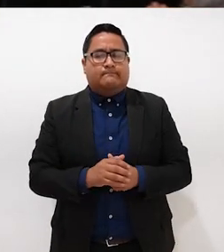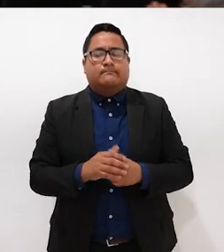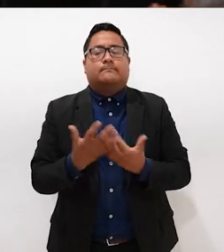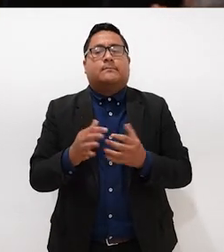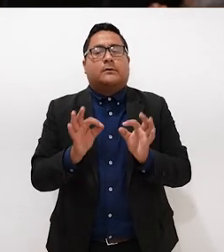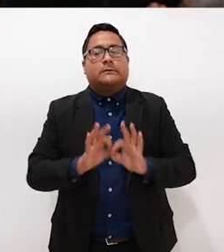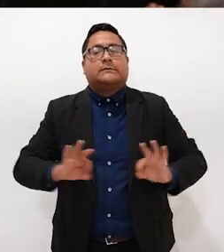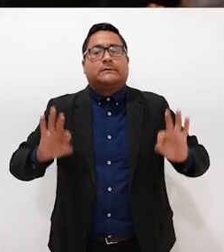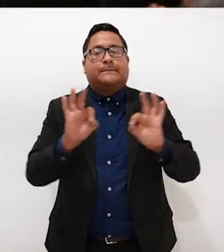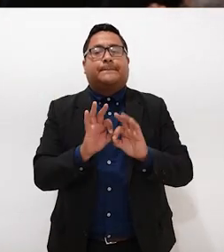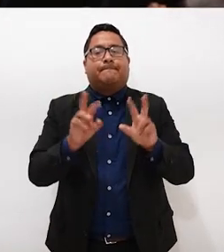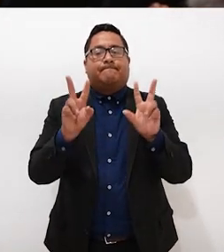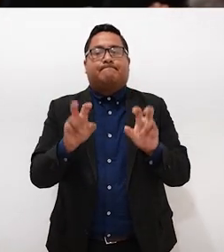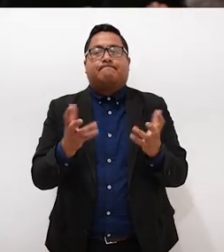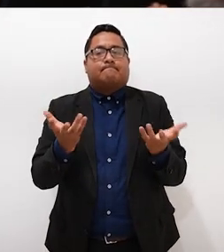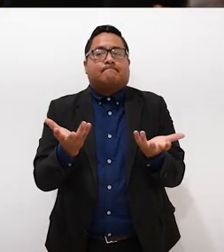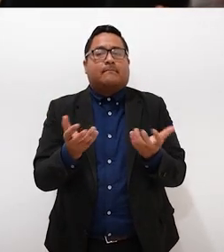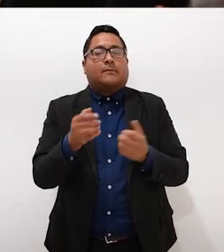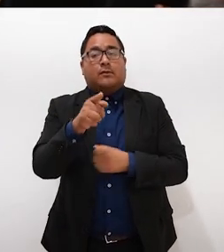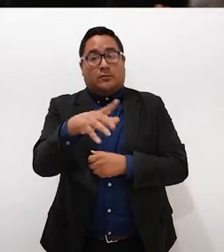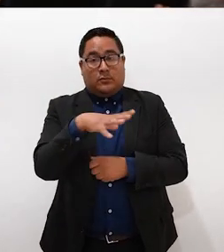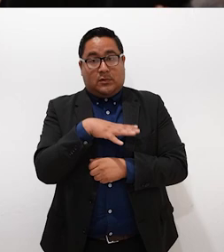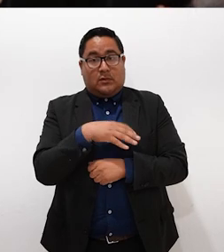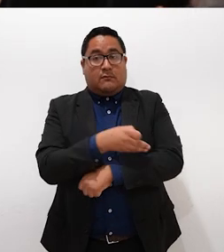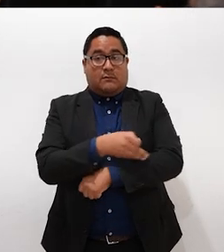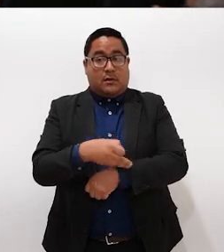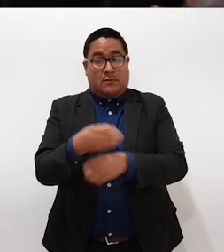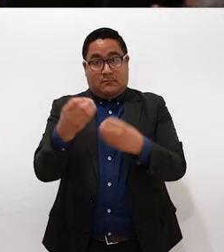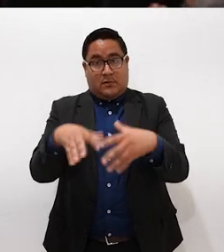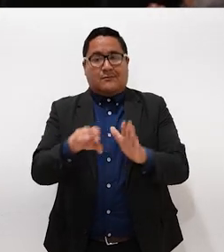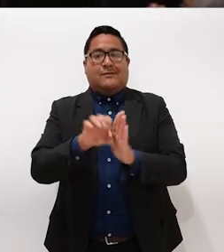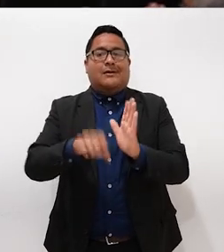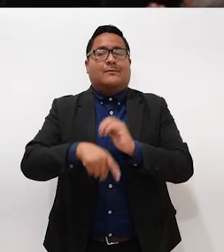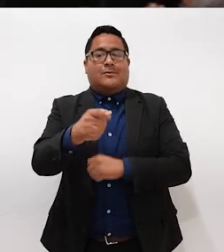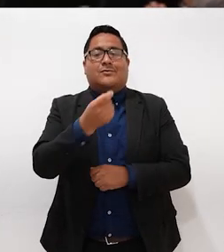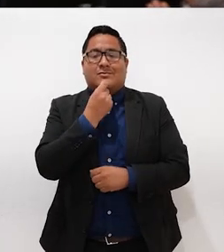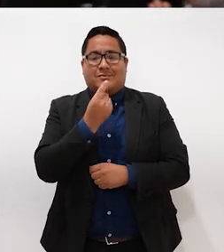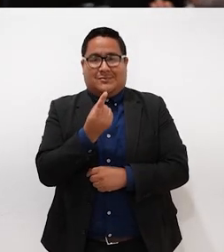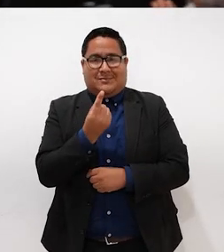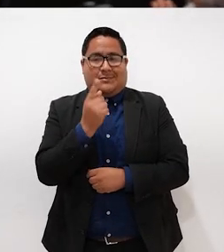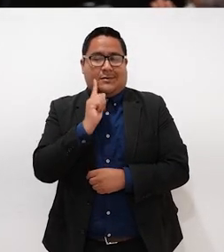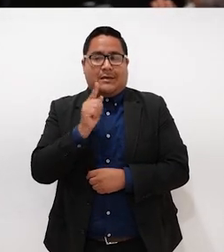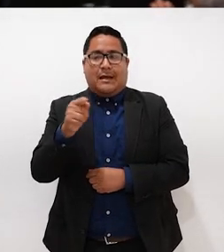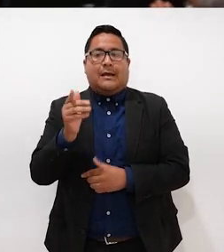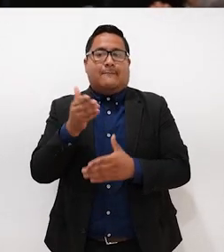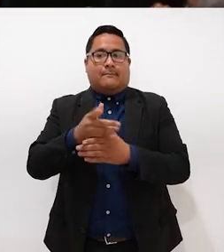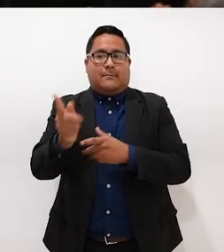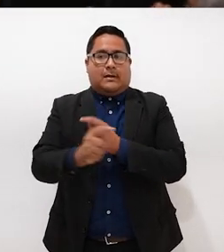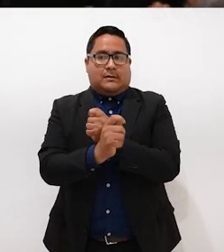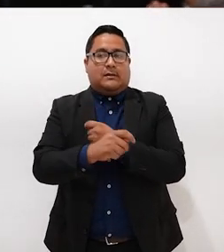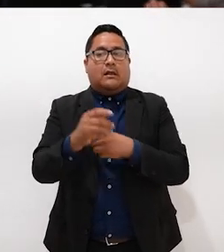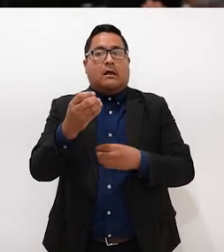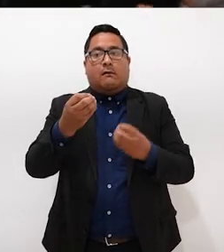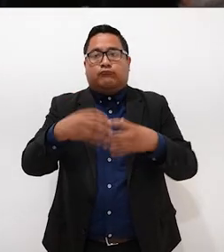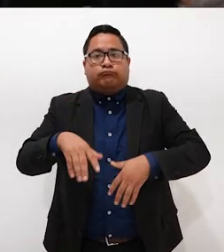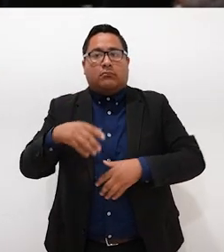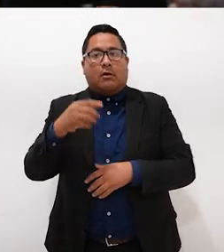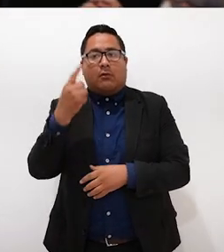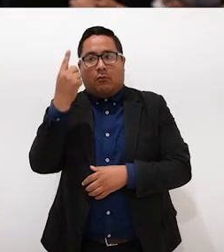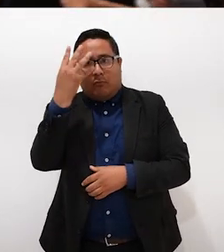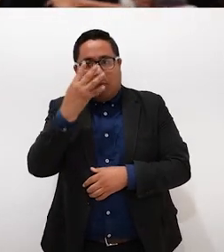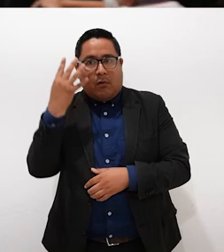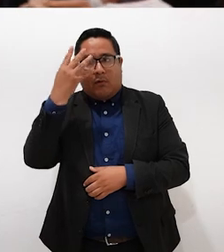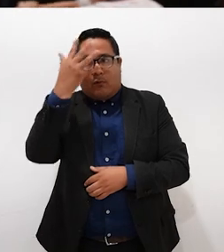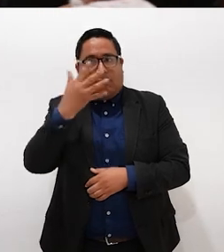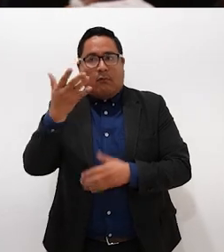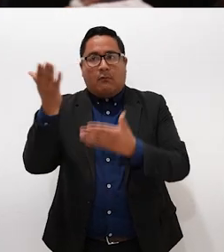importante en el caso que si tú tienes un familiar perdido, por ejemplo, que si tu hija fue a la tienda y se perdió en